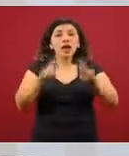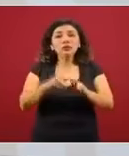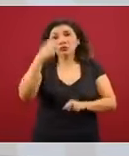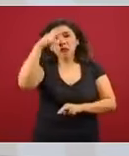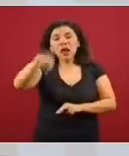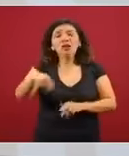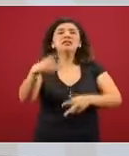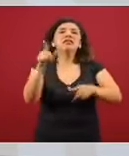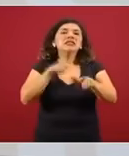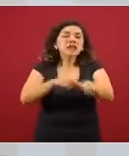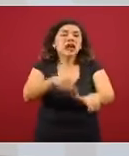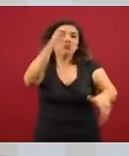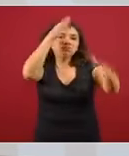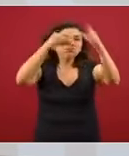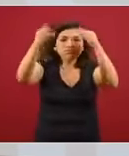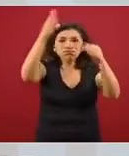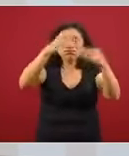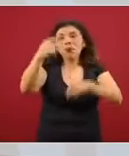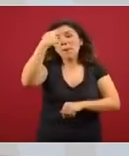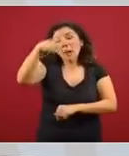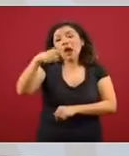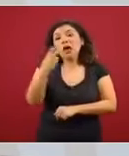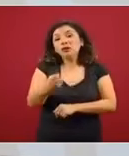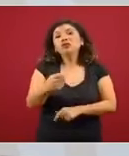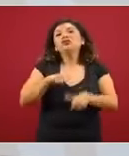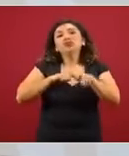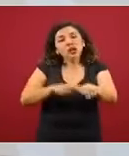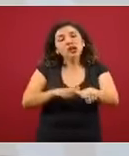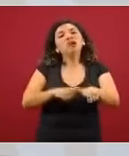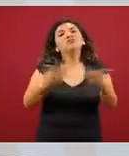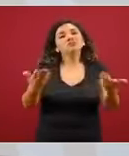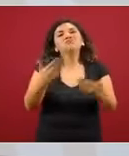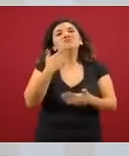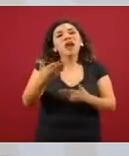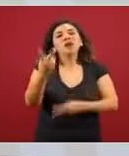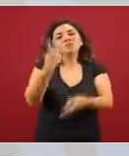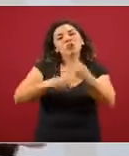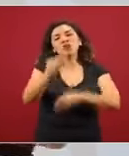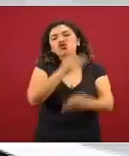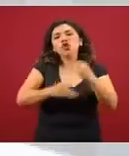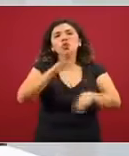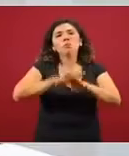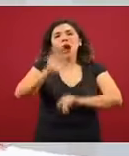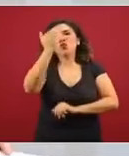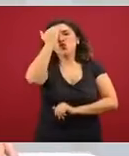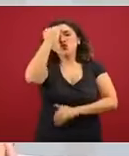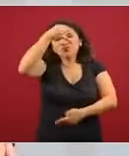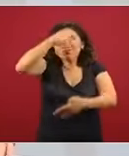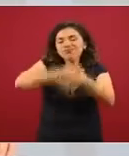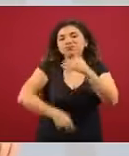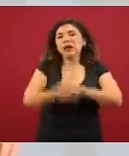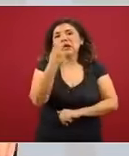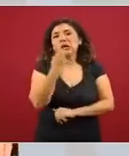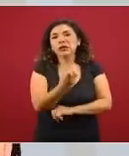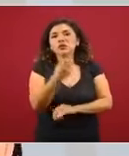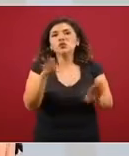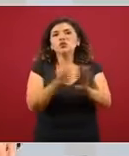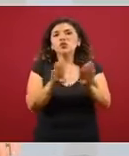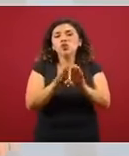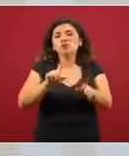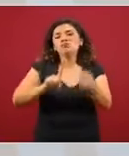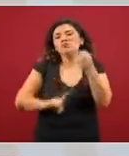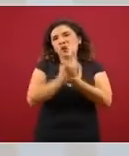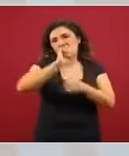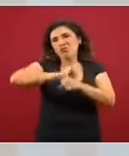formación y para que salgamos con más conocimientos de esta pandemia.